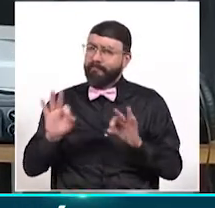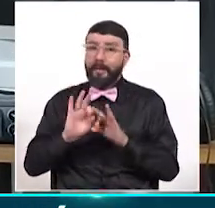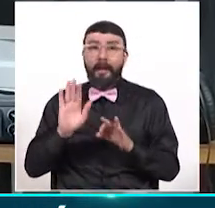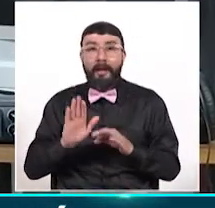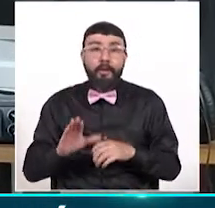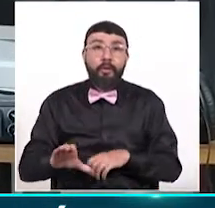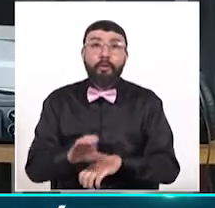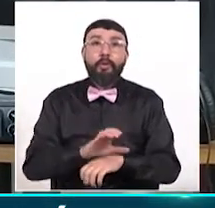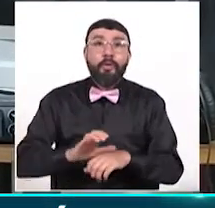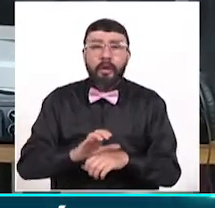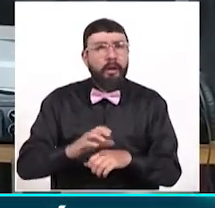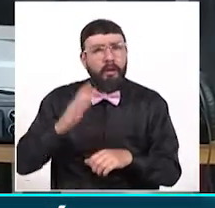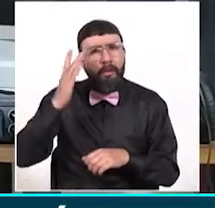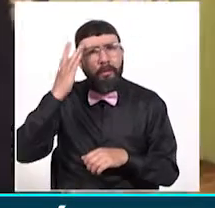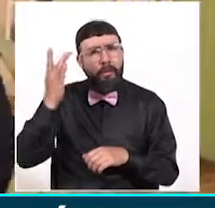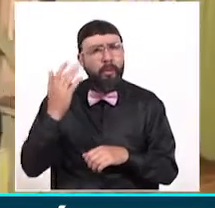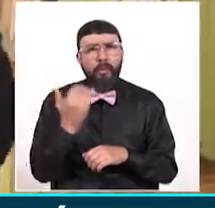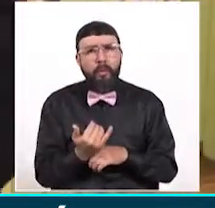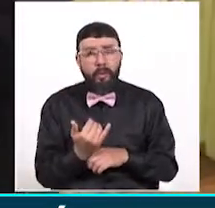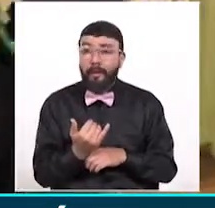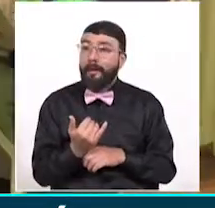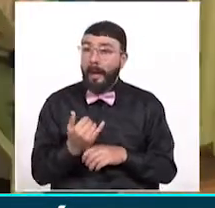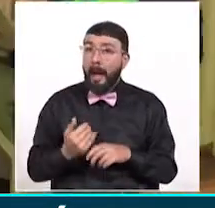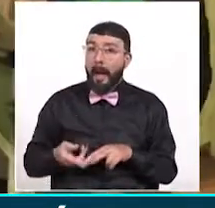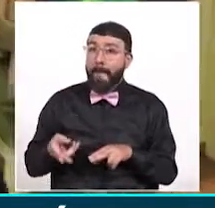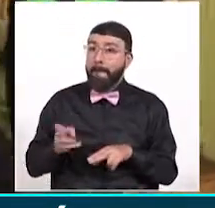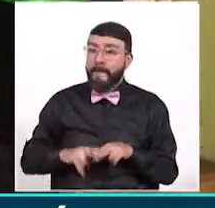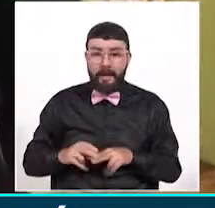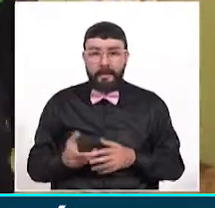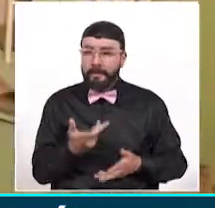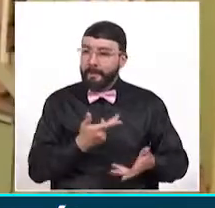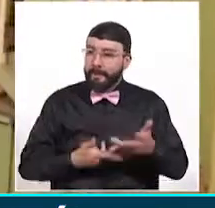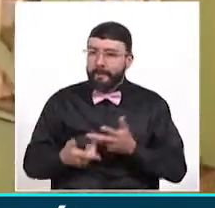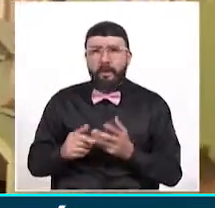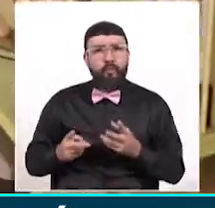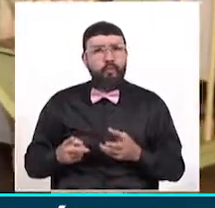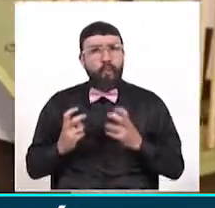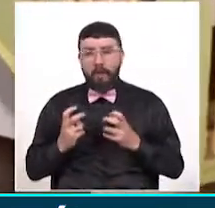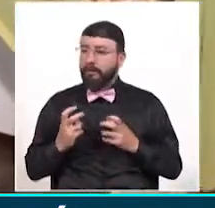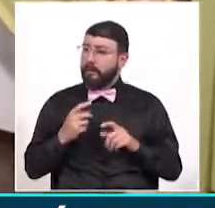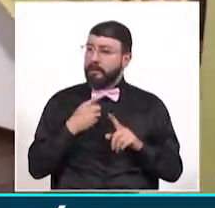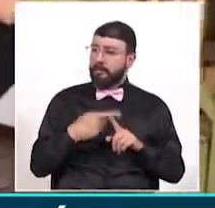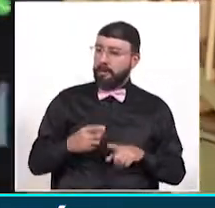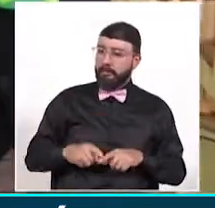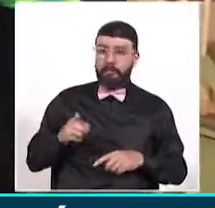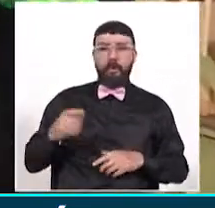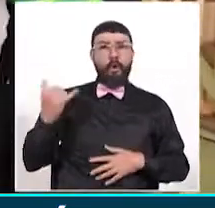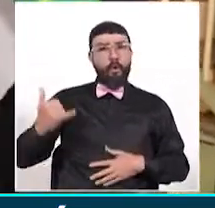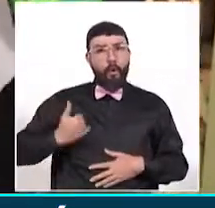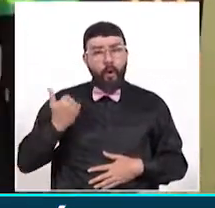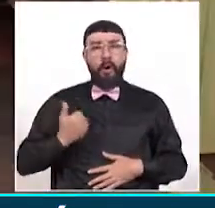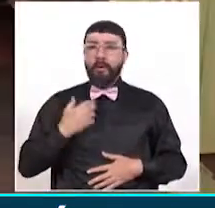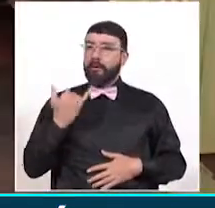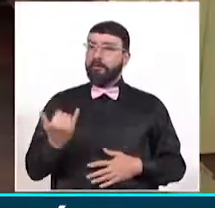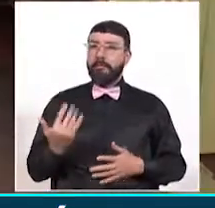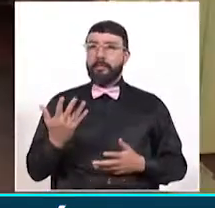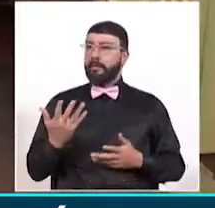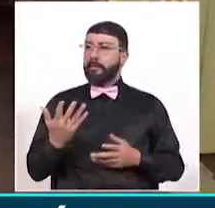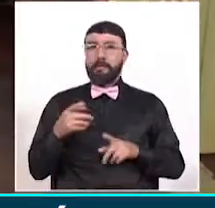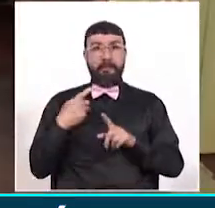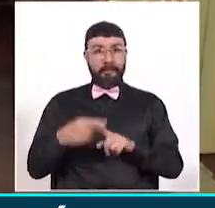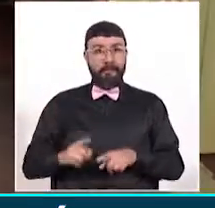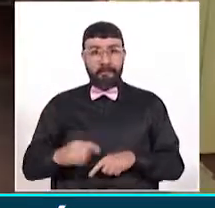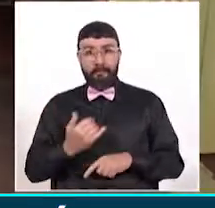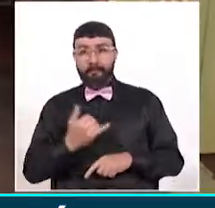ya que es un espacio más para que las nuevas generaciones y los jóvenes, adolescentes puedan